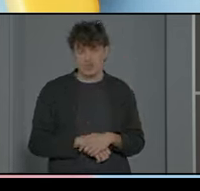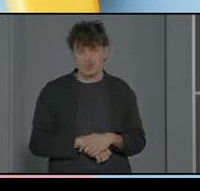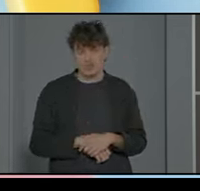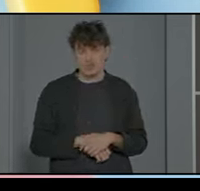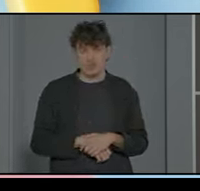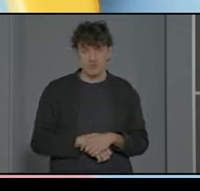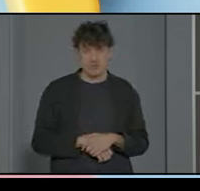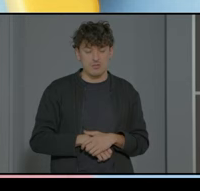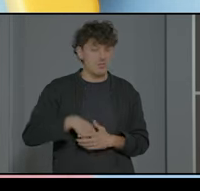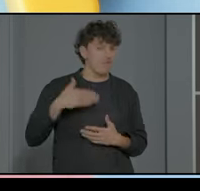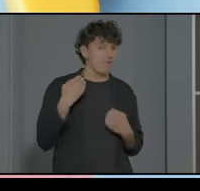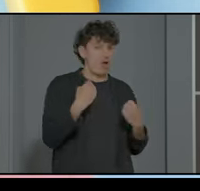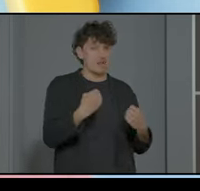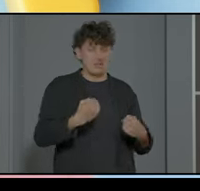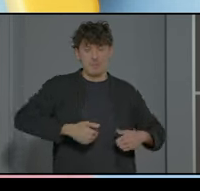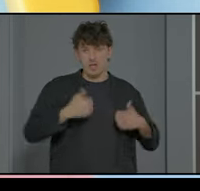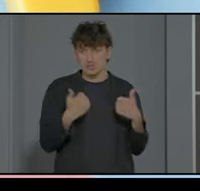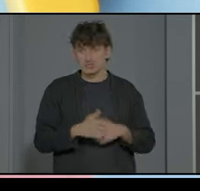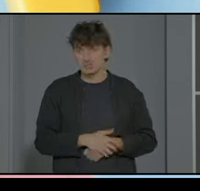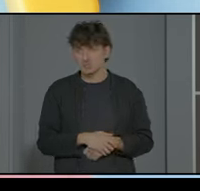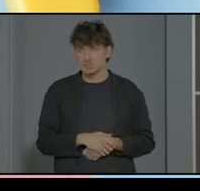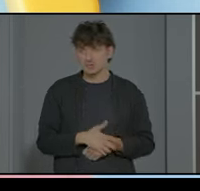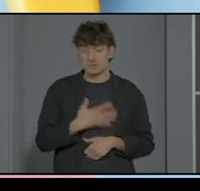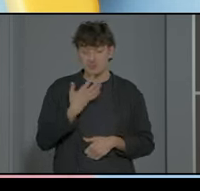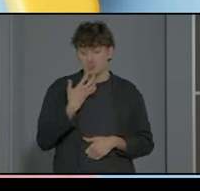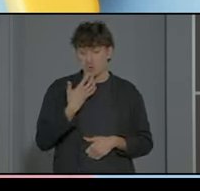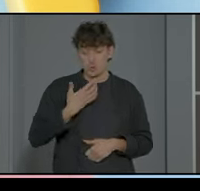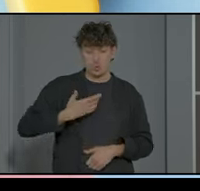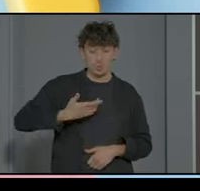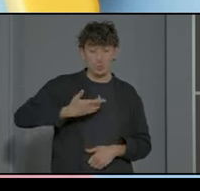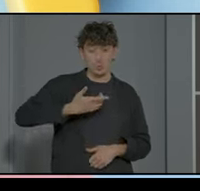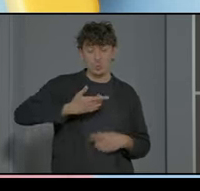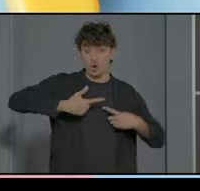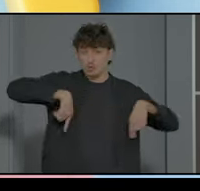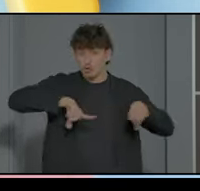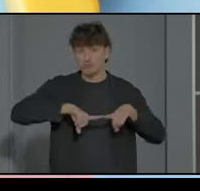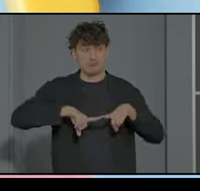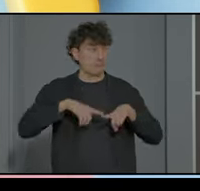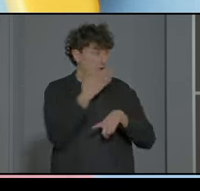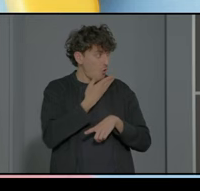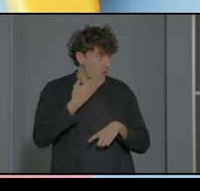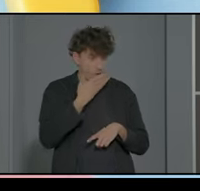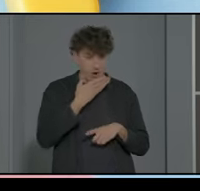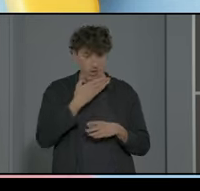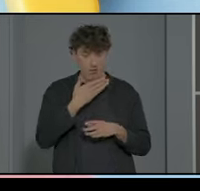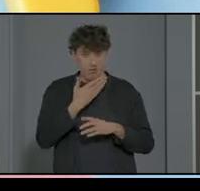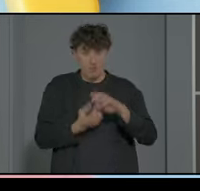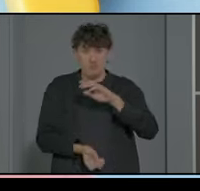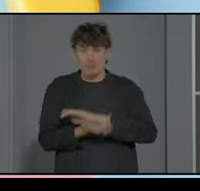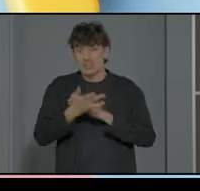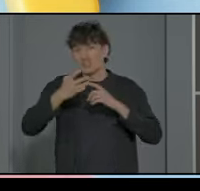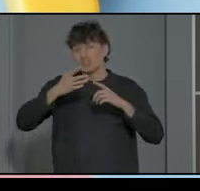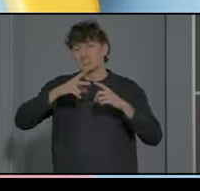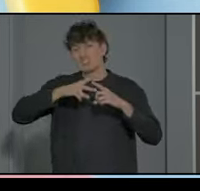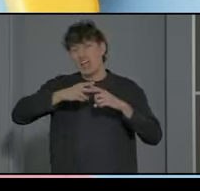mucho más intensa nosotros en nuestro cole hemos creado talleres de familias